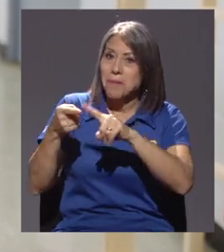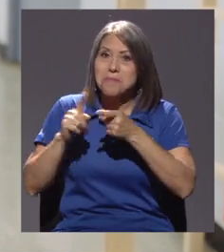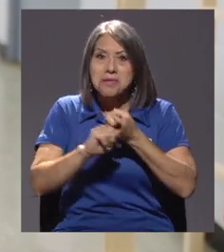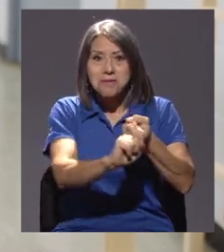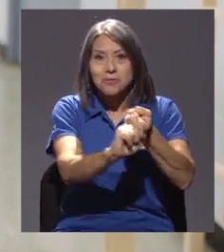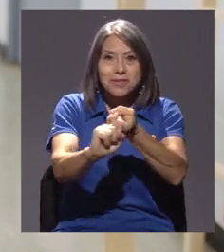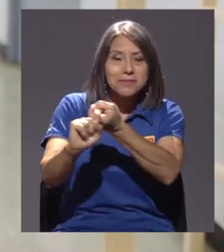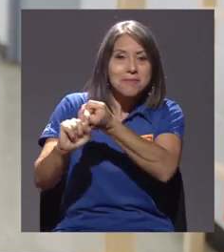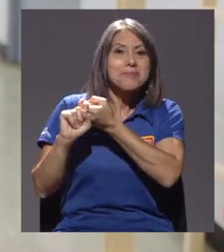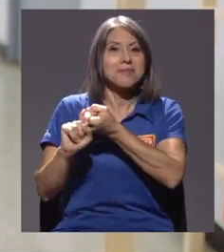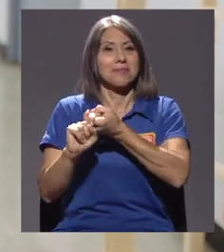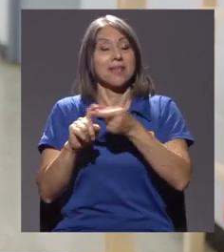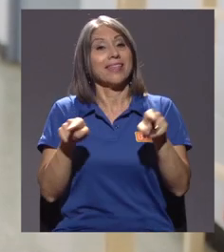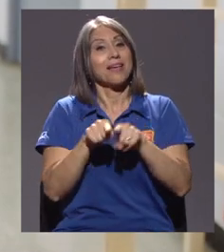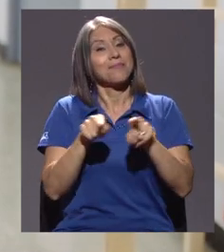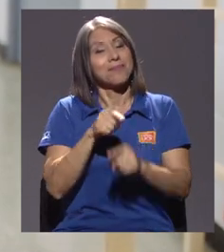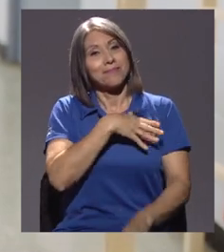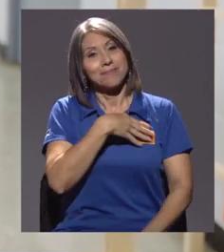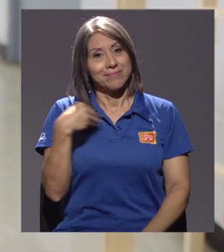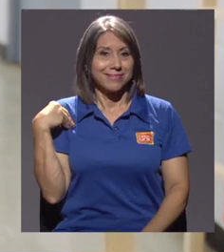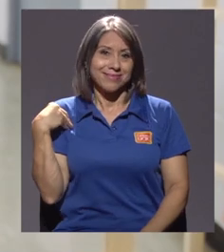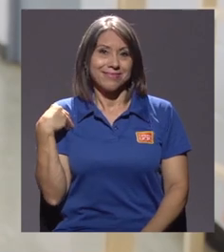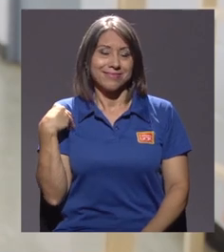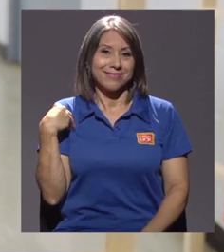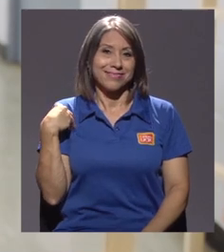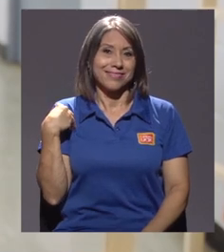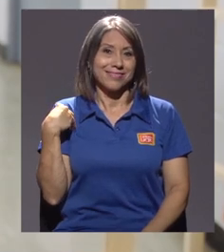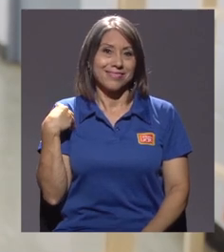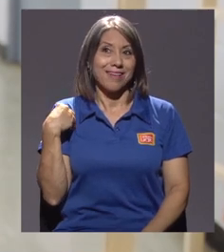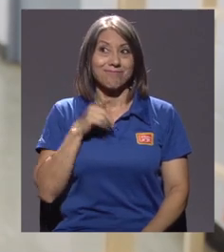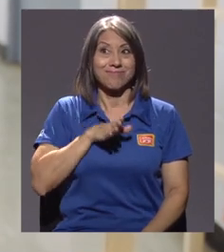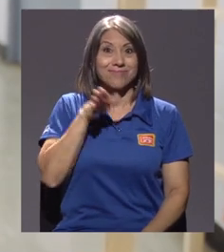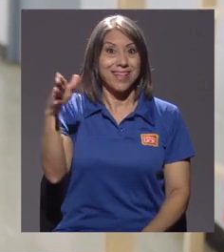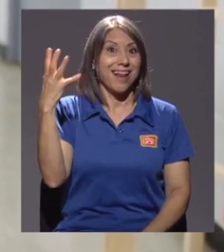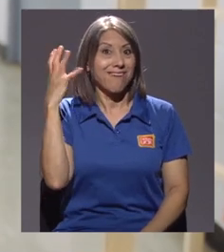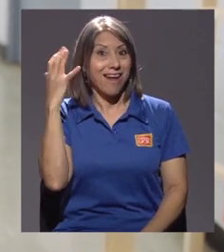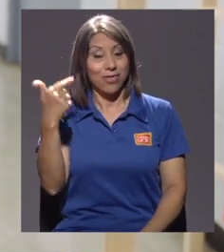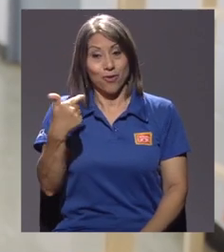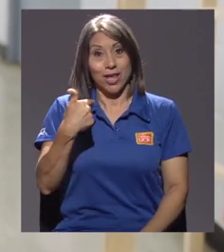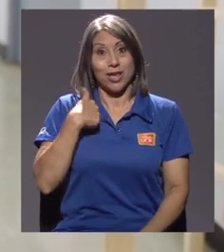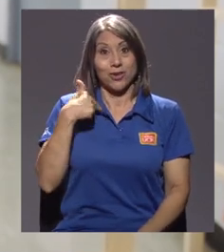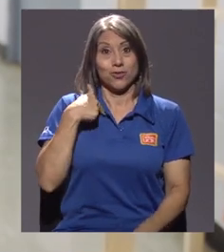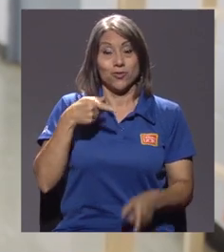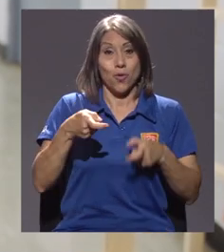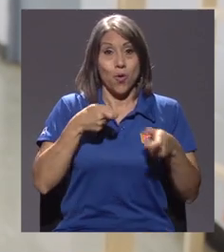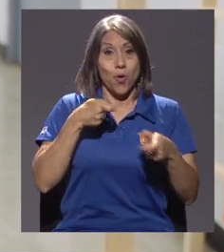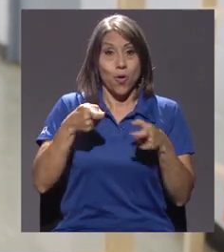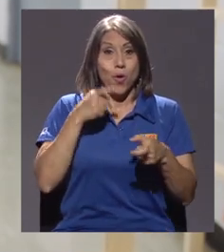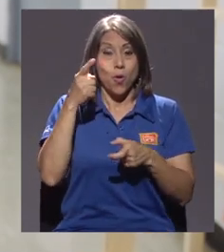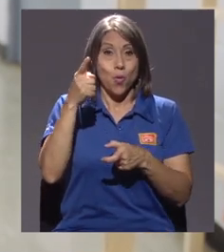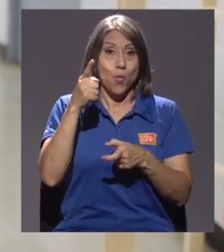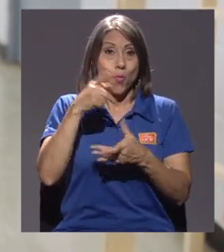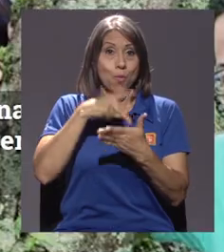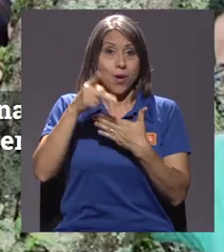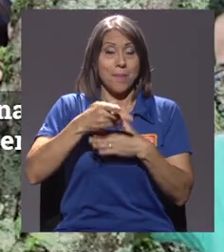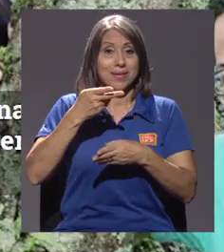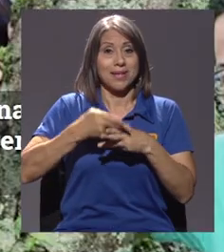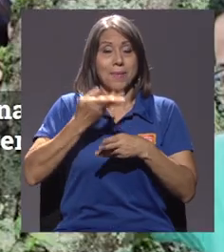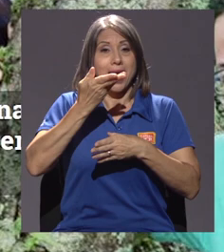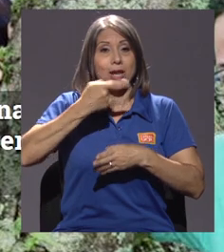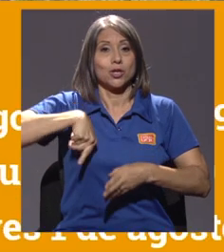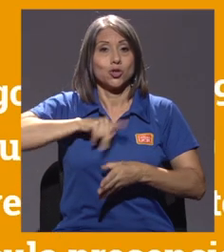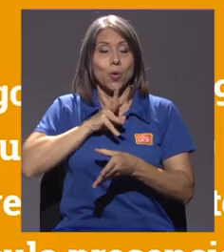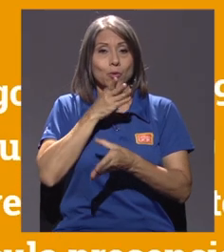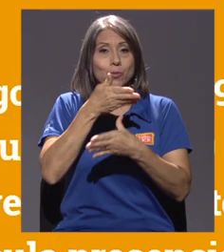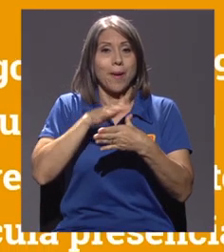hacer amistades y también me gusta estar en la radio, que soy la conductora de Somos Parte de la U, que es aquí mismo.